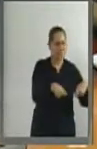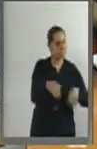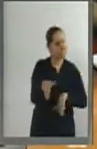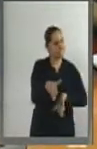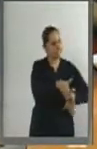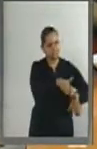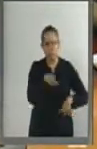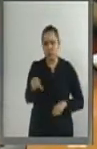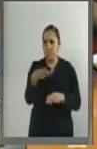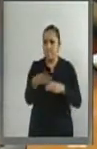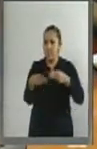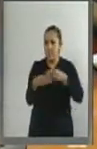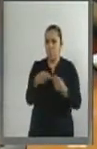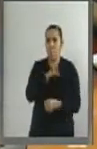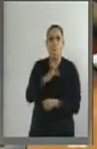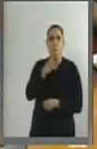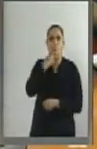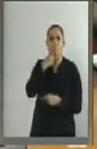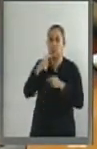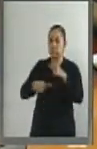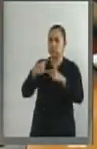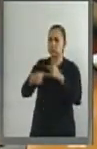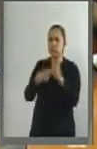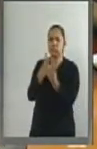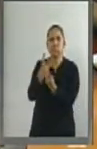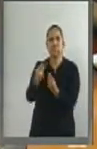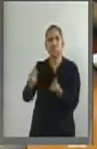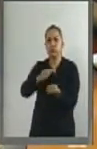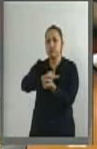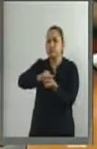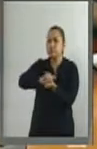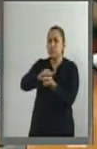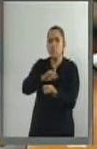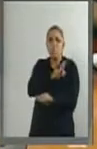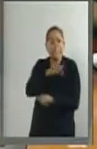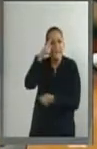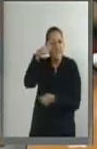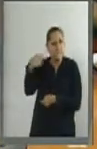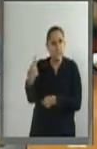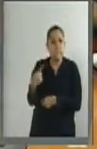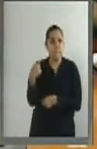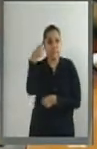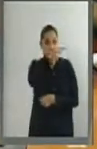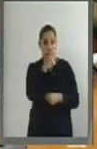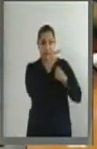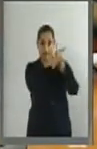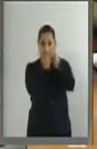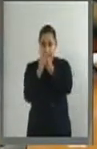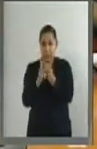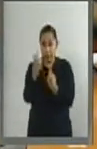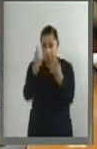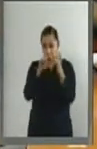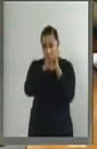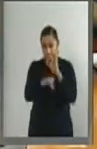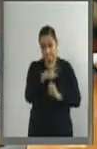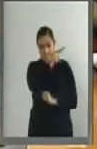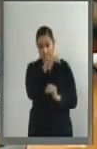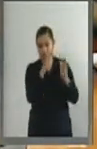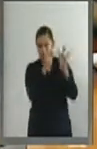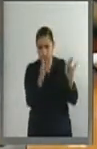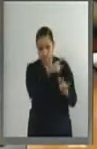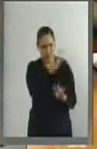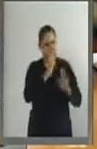biodegradables. Algunos países, como Francia, ya ha puesto en marcha políticas de este tipo en sus supermercados.